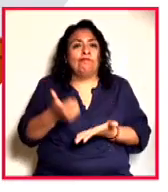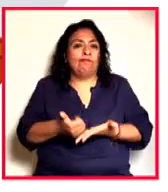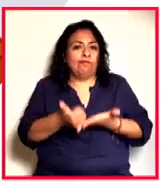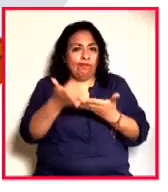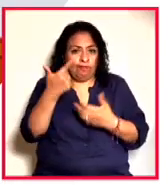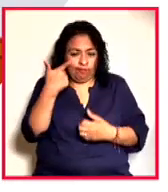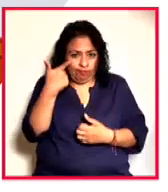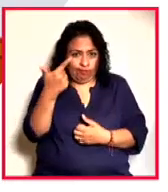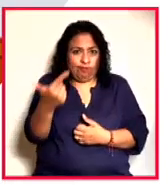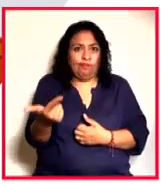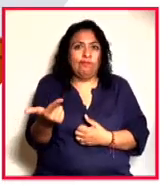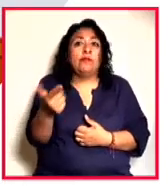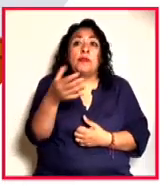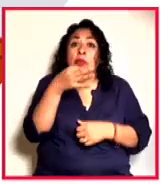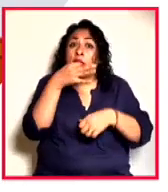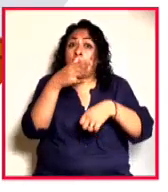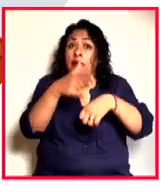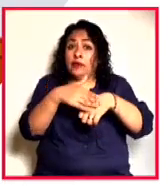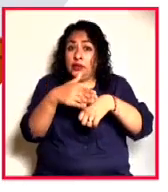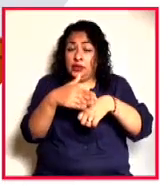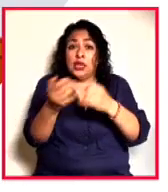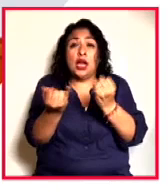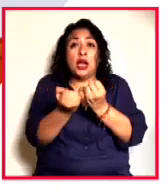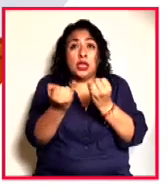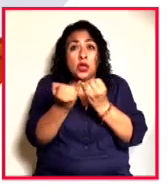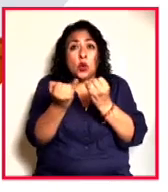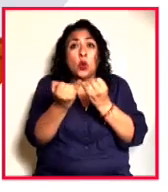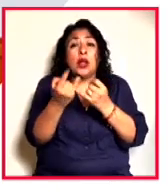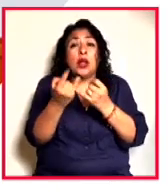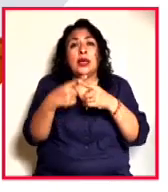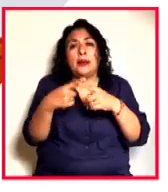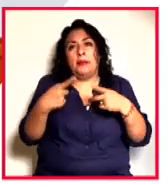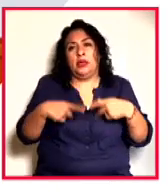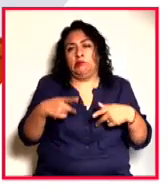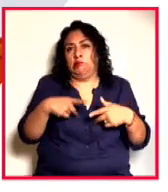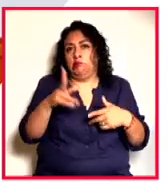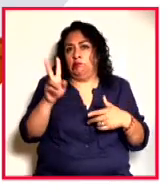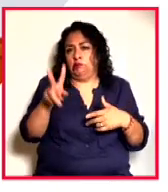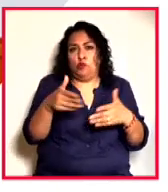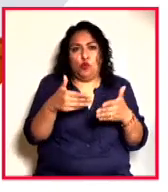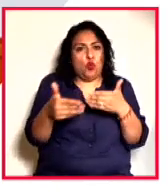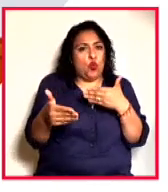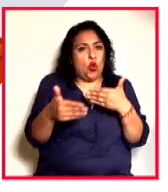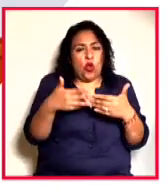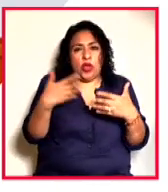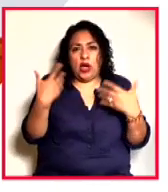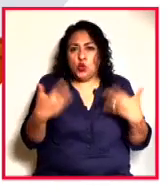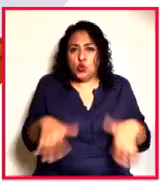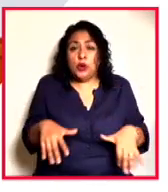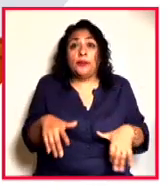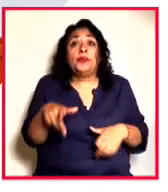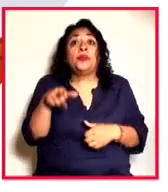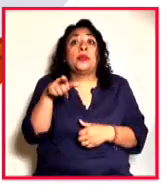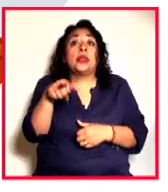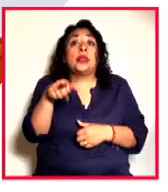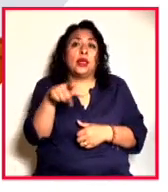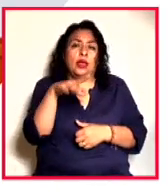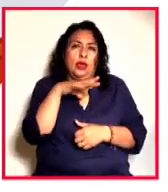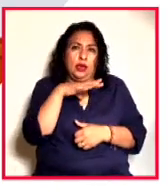o advertir también a una figura incontestablemente moderna y que le da